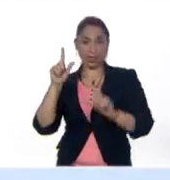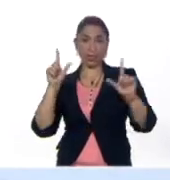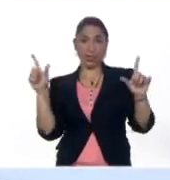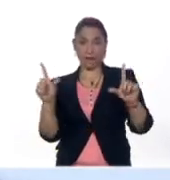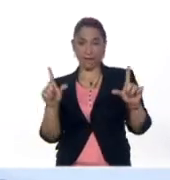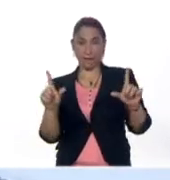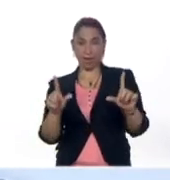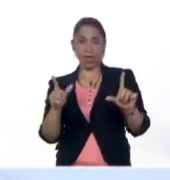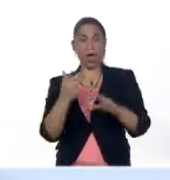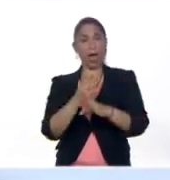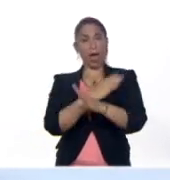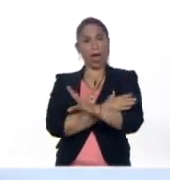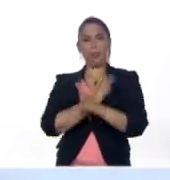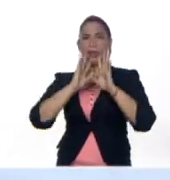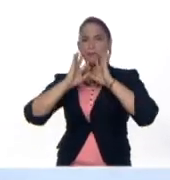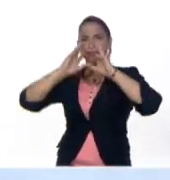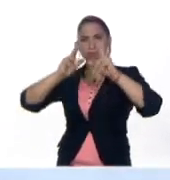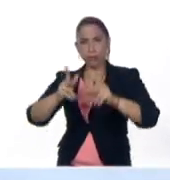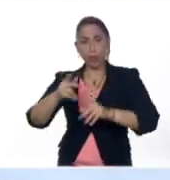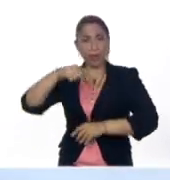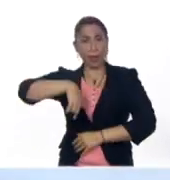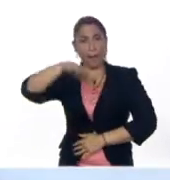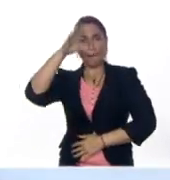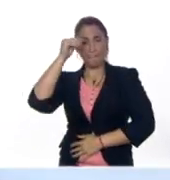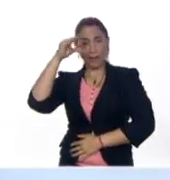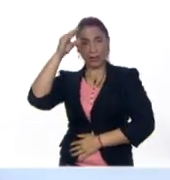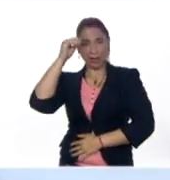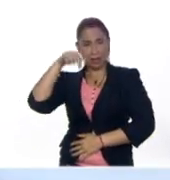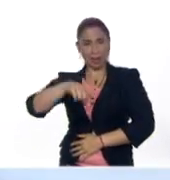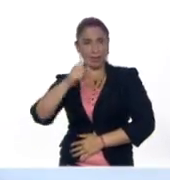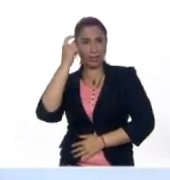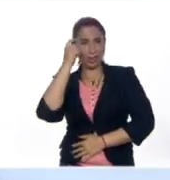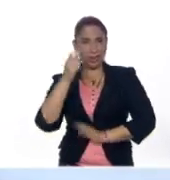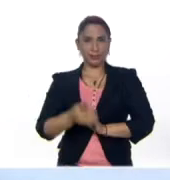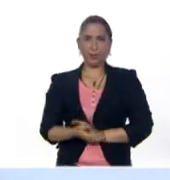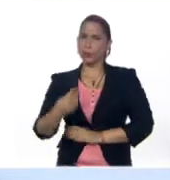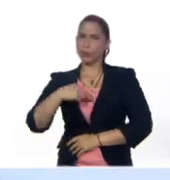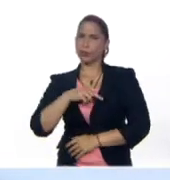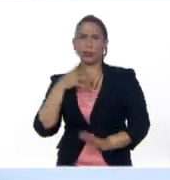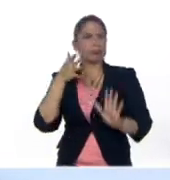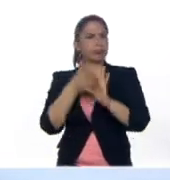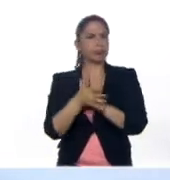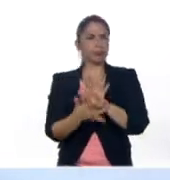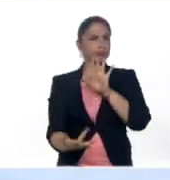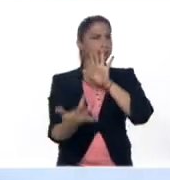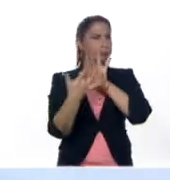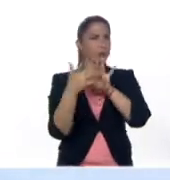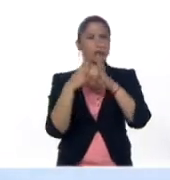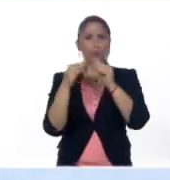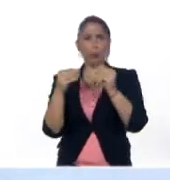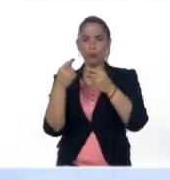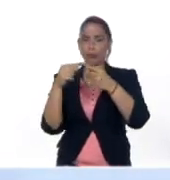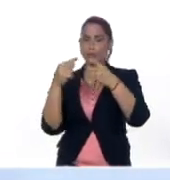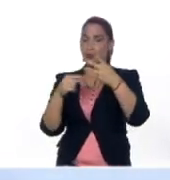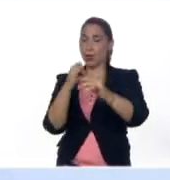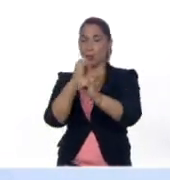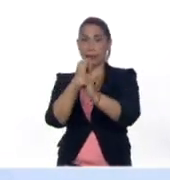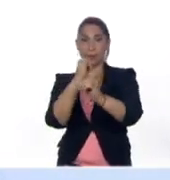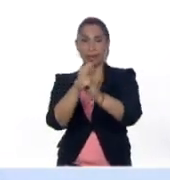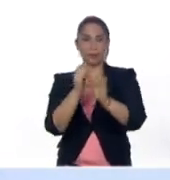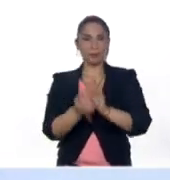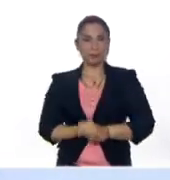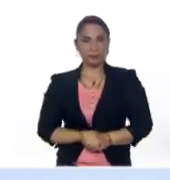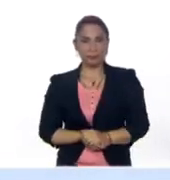de mencionarles lo que vamos a aprender en este día, ¿qué les parece si nos vamos conectando en todas las plataformas digitales 2